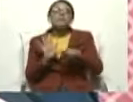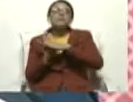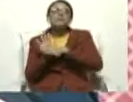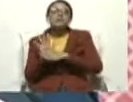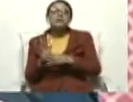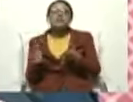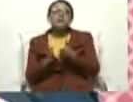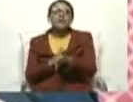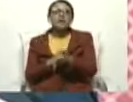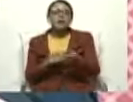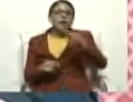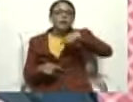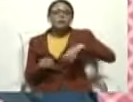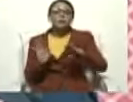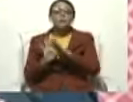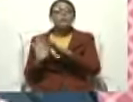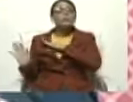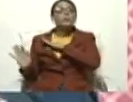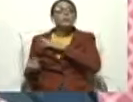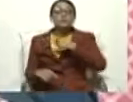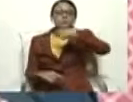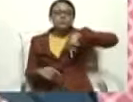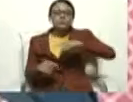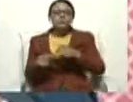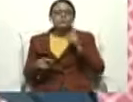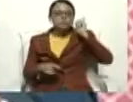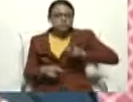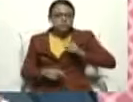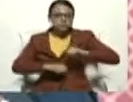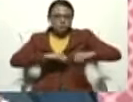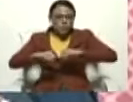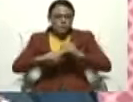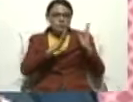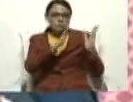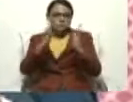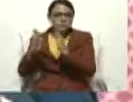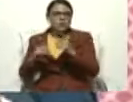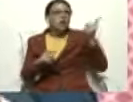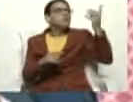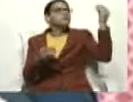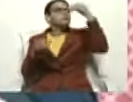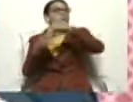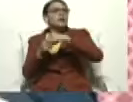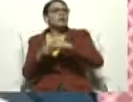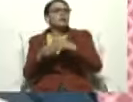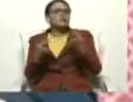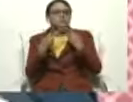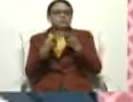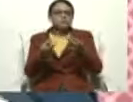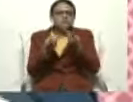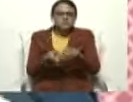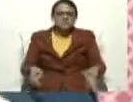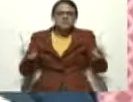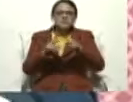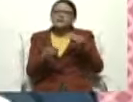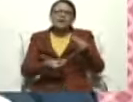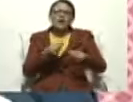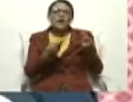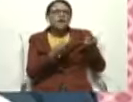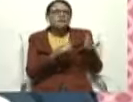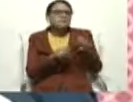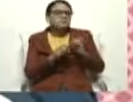de los venezolanos y venezolanas, ...convirtiéndose la Unión Europea, en un nuevo